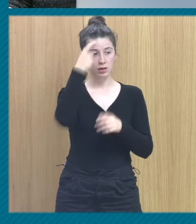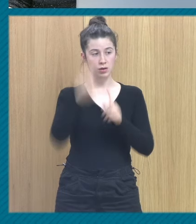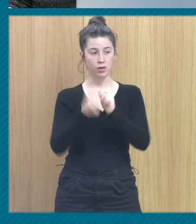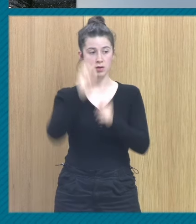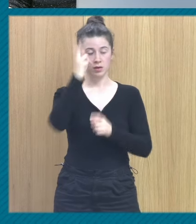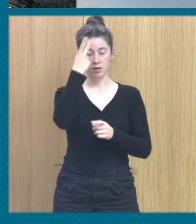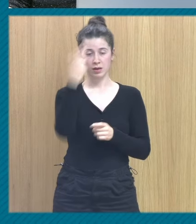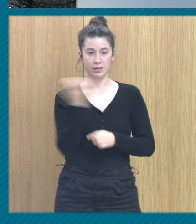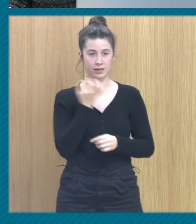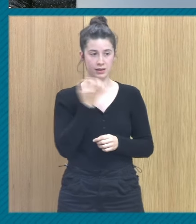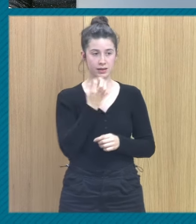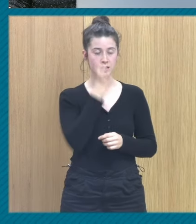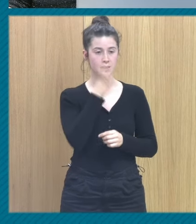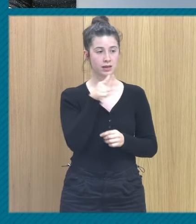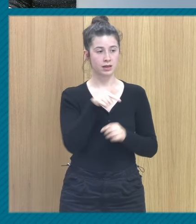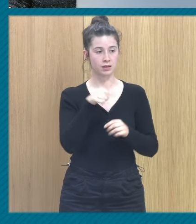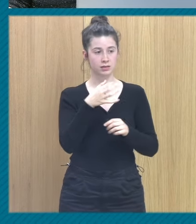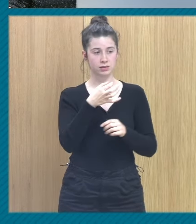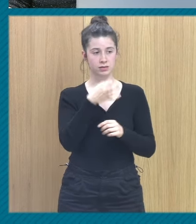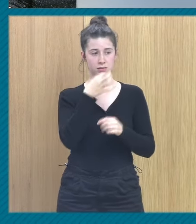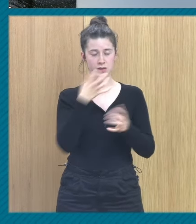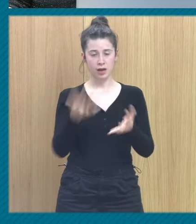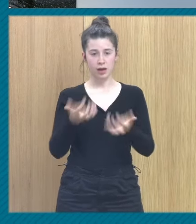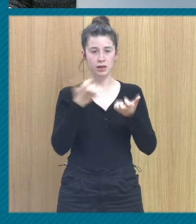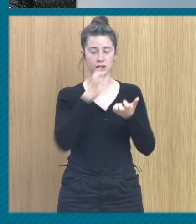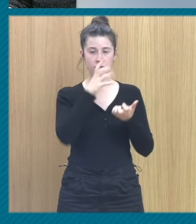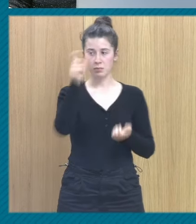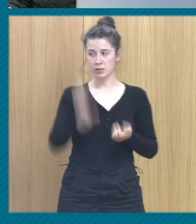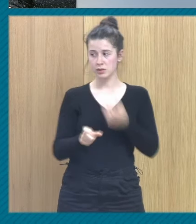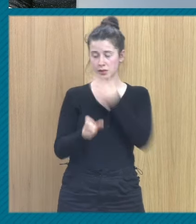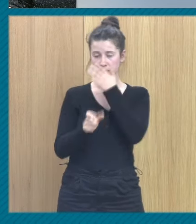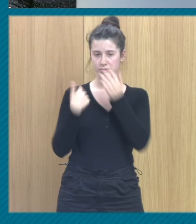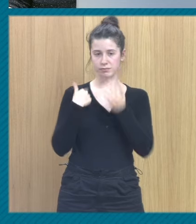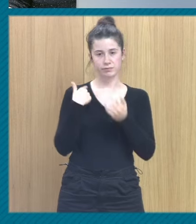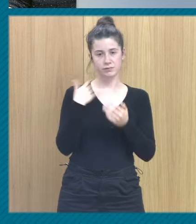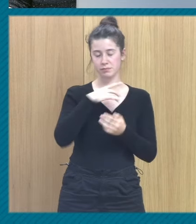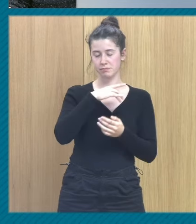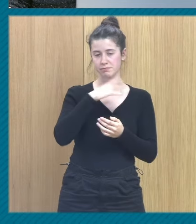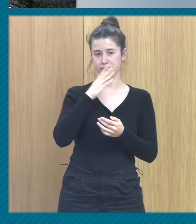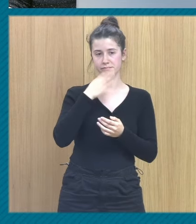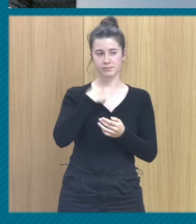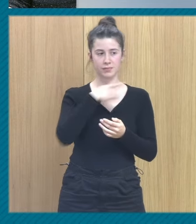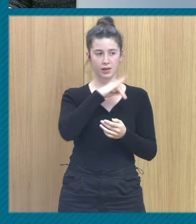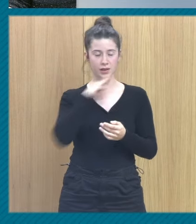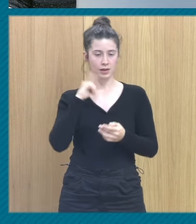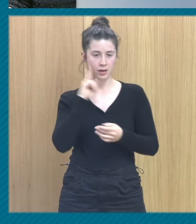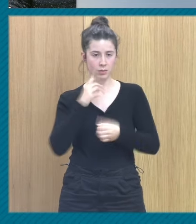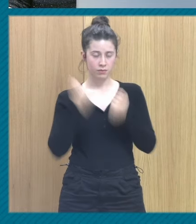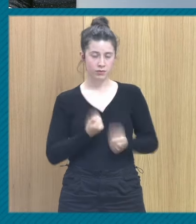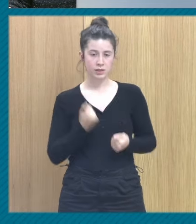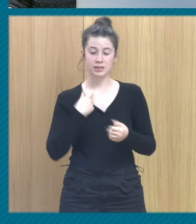una narrativa de ganancia, que está en expresiones de Baunya Aznárez, que es una persona a la que yo, una profesora a que yo admiro profundamente y habla de las